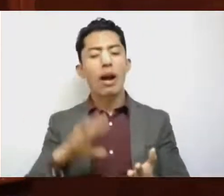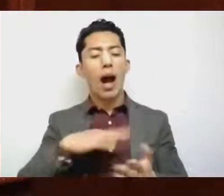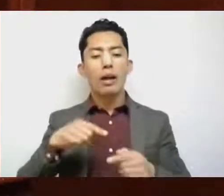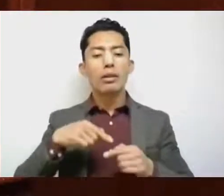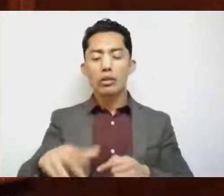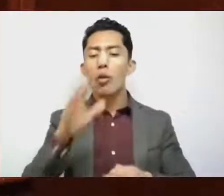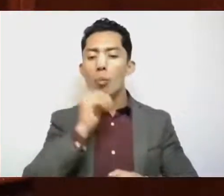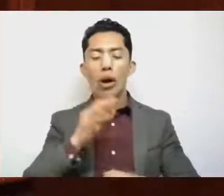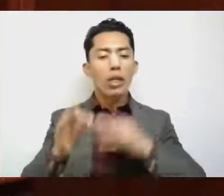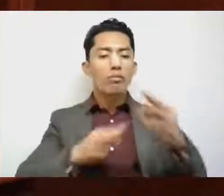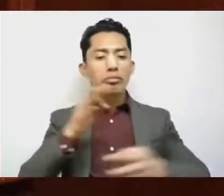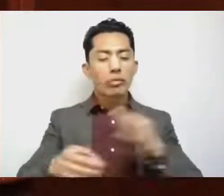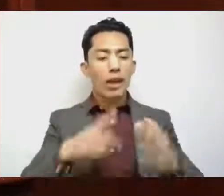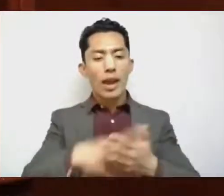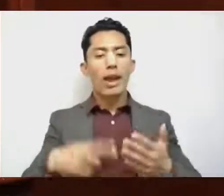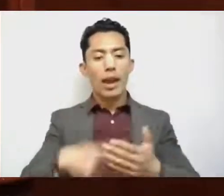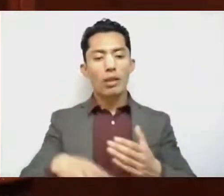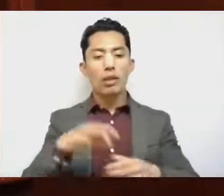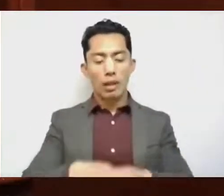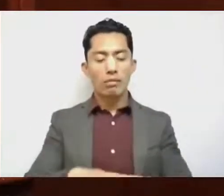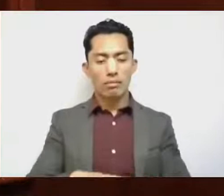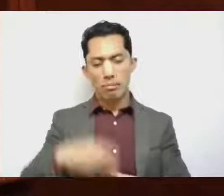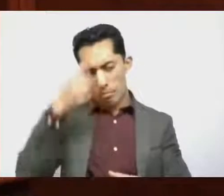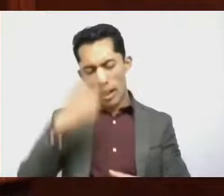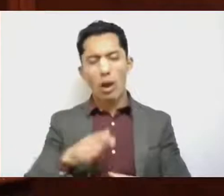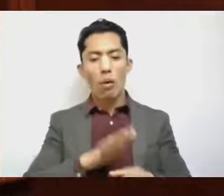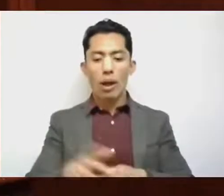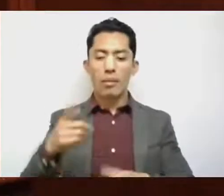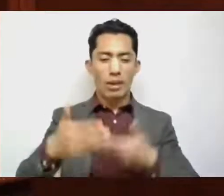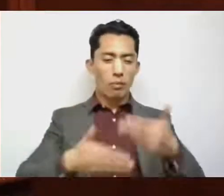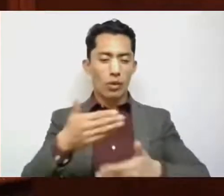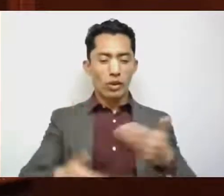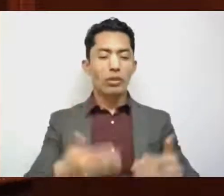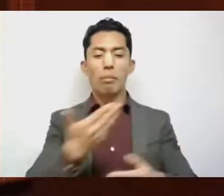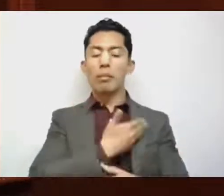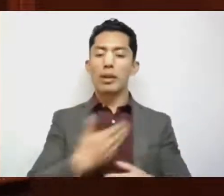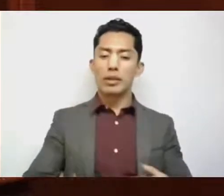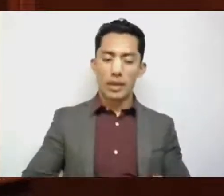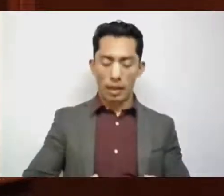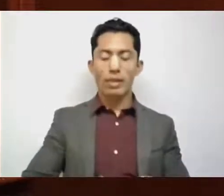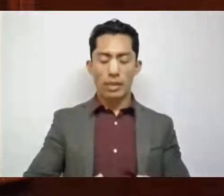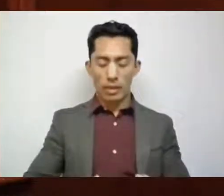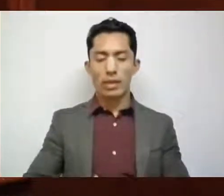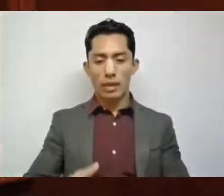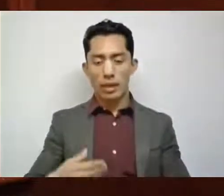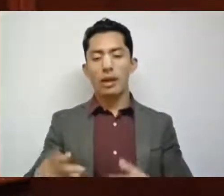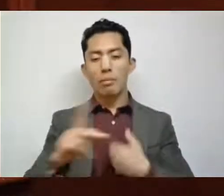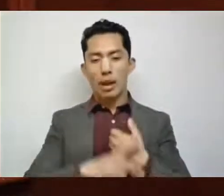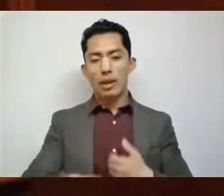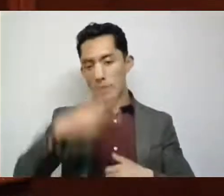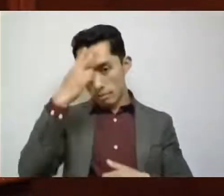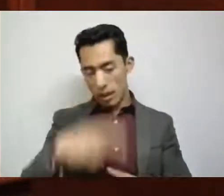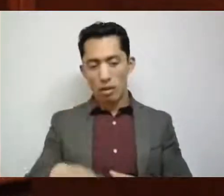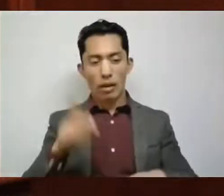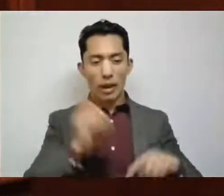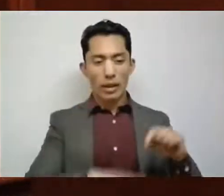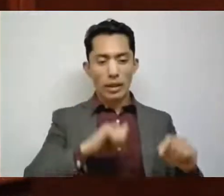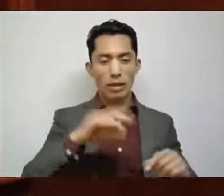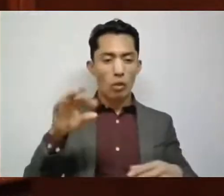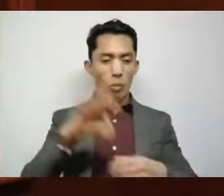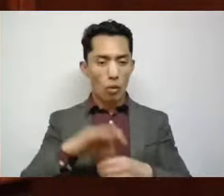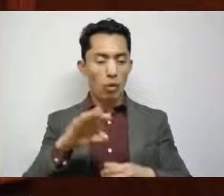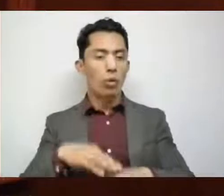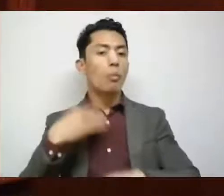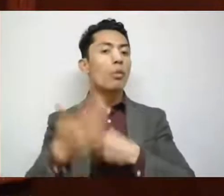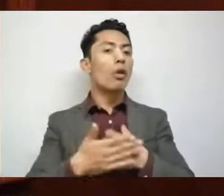establecida para el proceso de revocación del mandato del presidente de la República, que se llevará a